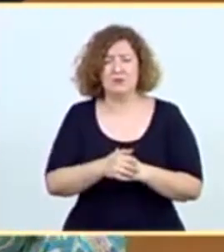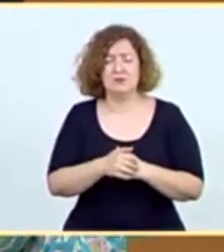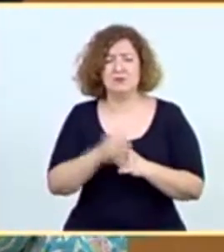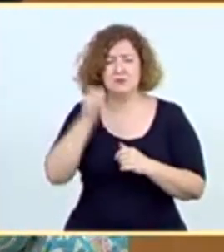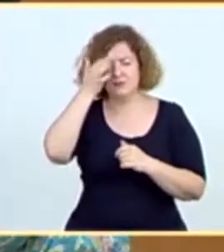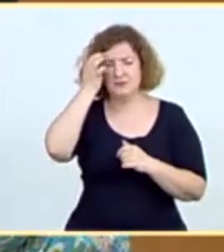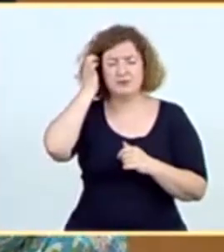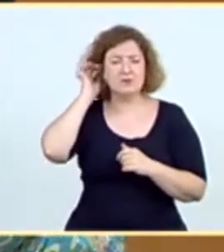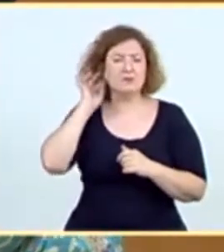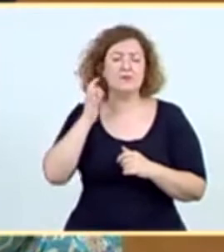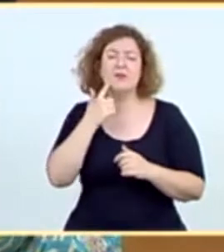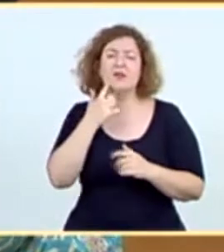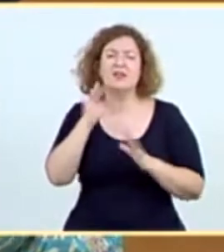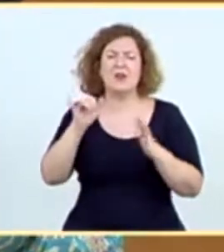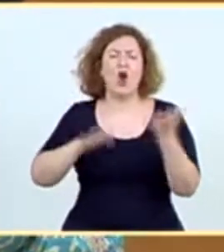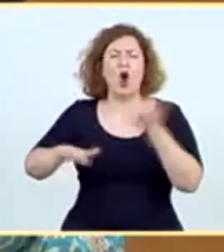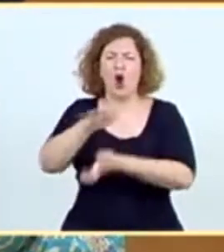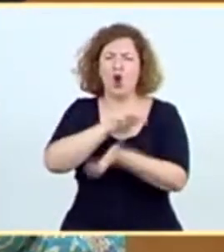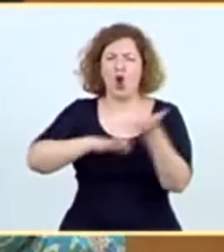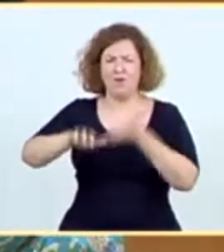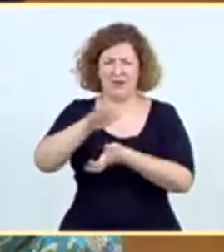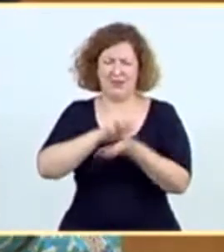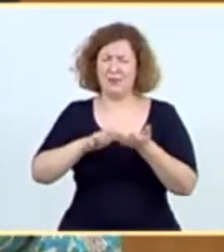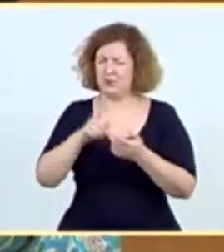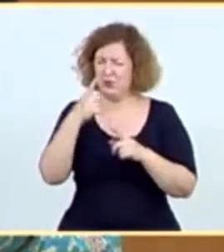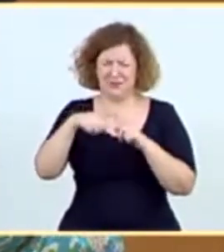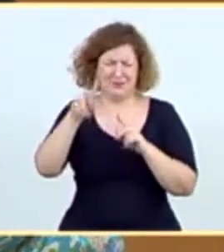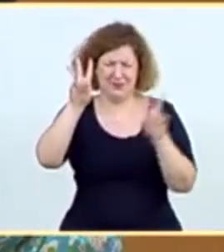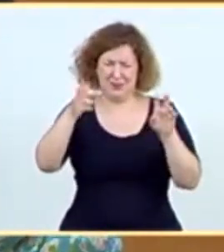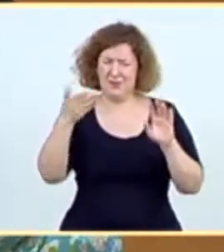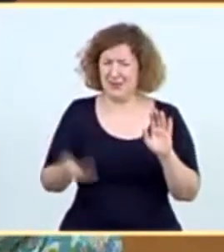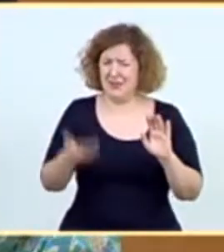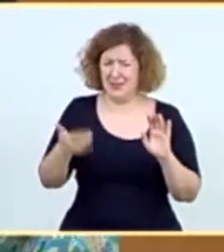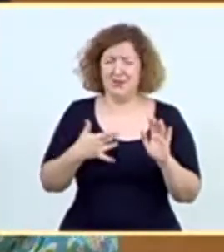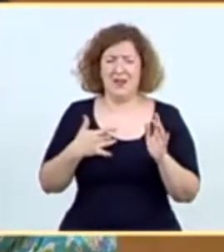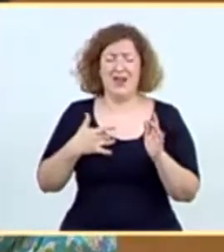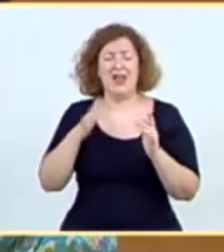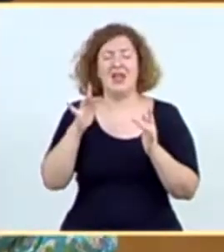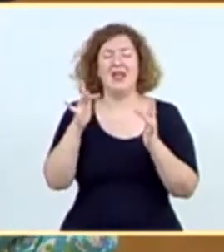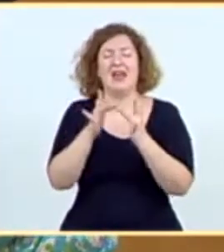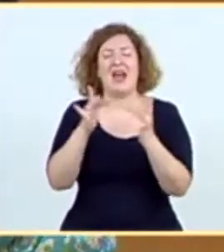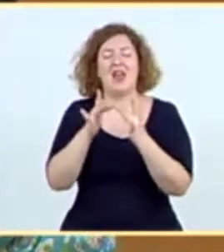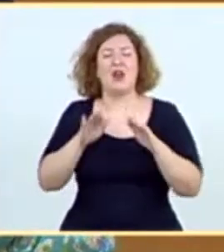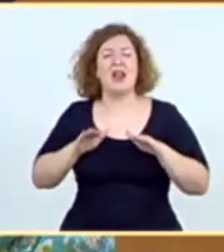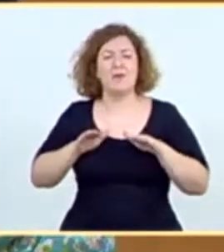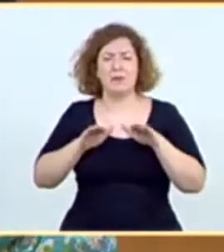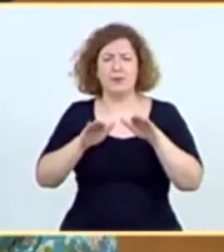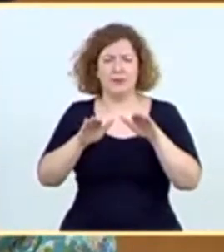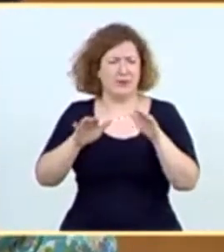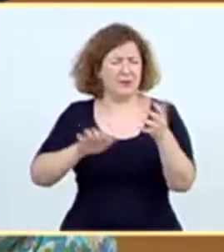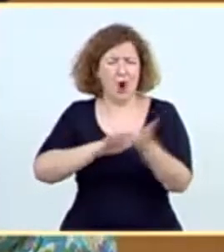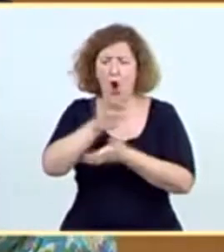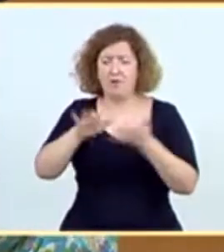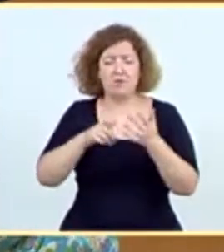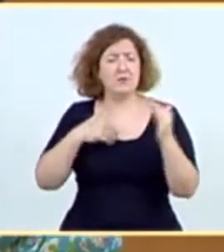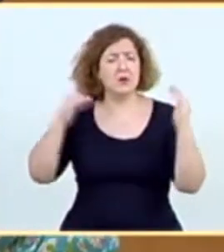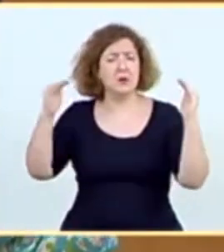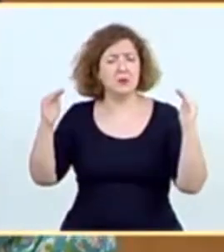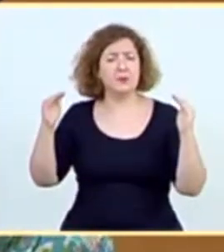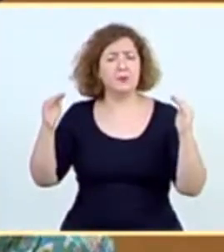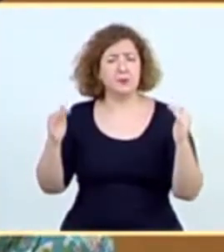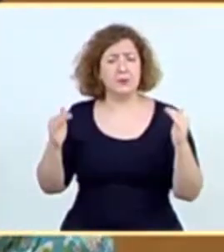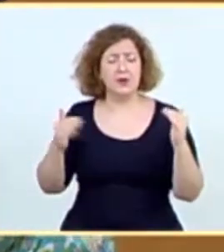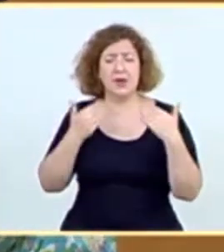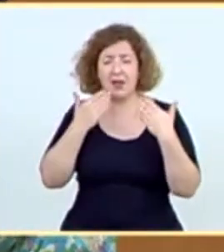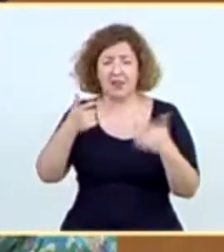además la conflictividad, que es un elemento importantísimo en las relaciones bilaterales, se ha reducido ostensiblemente desde que